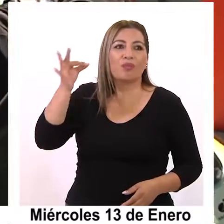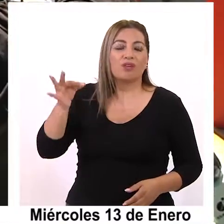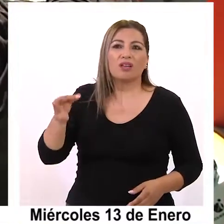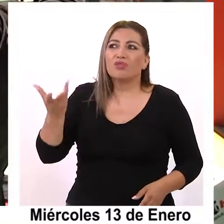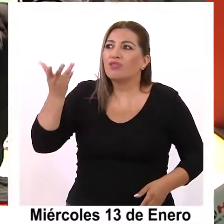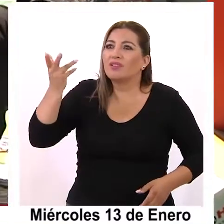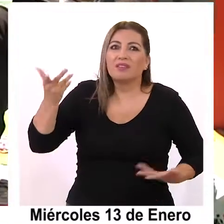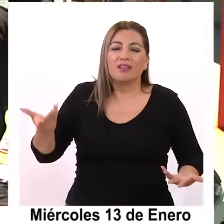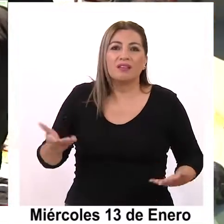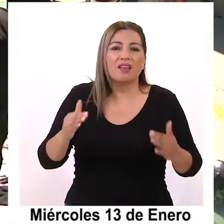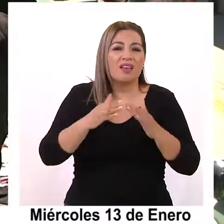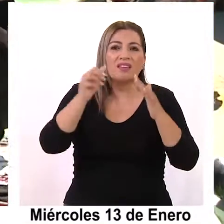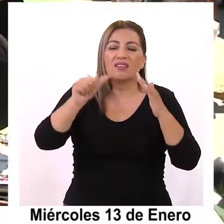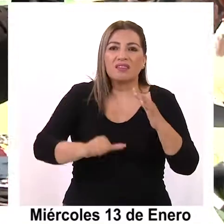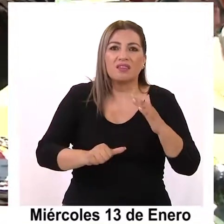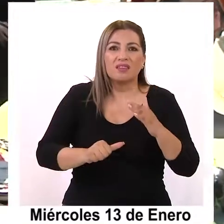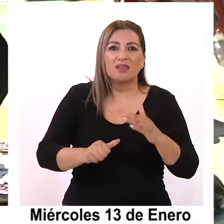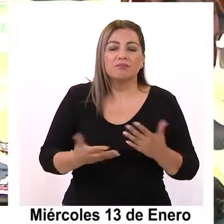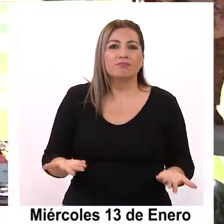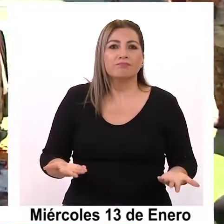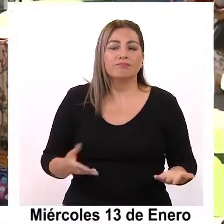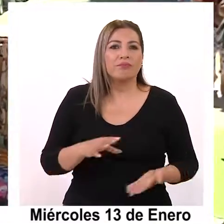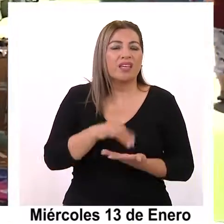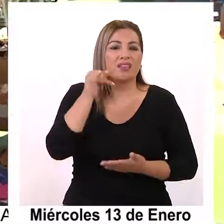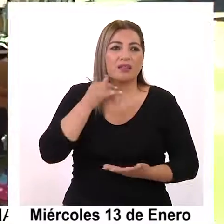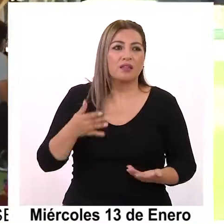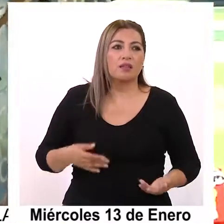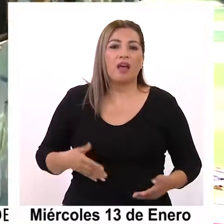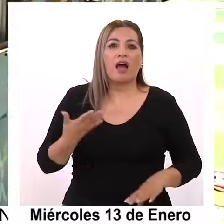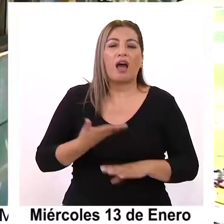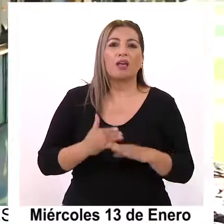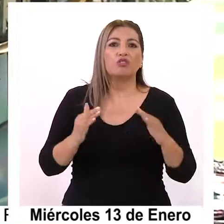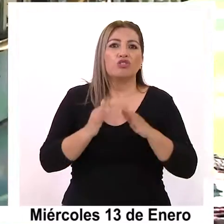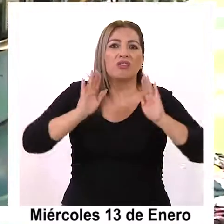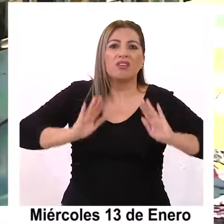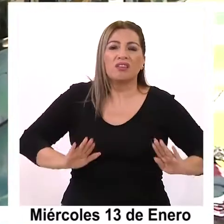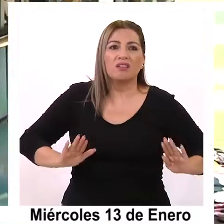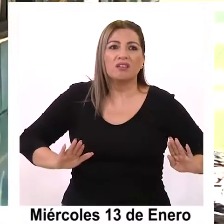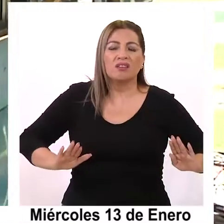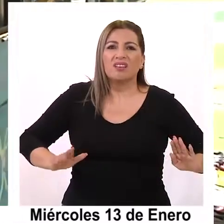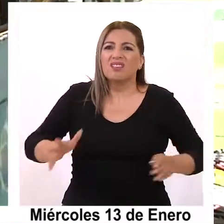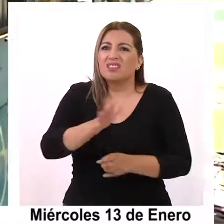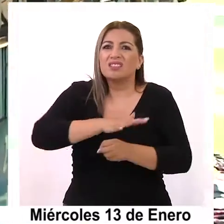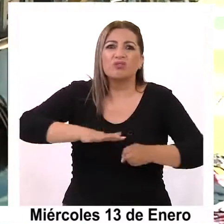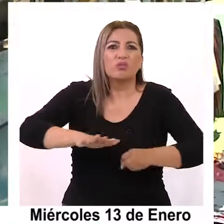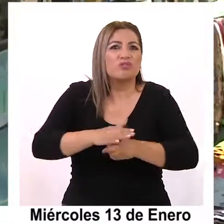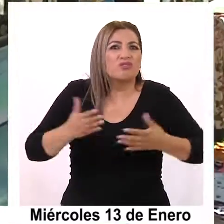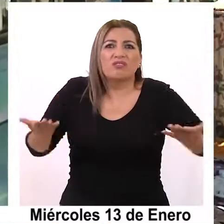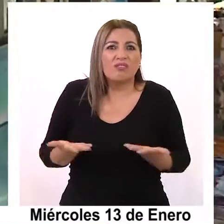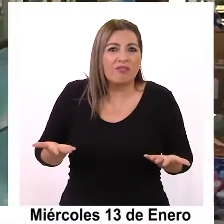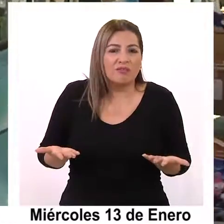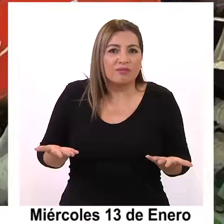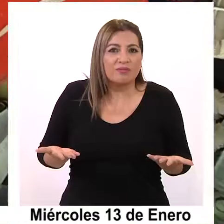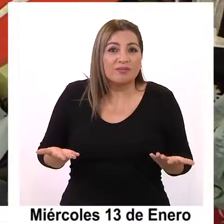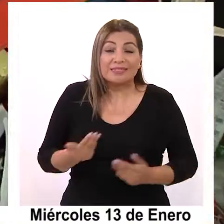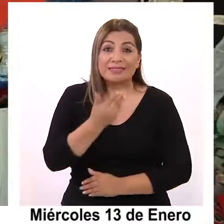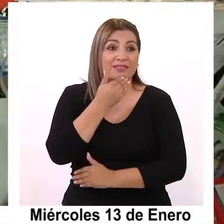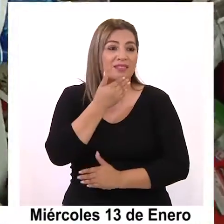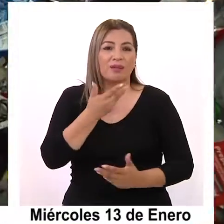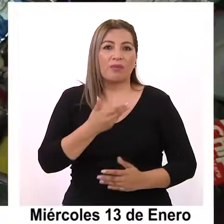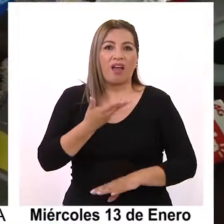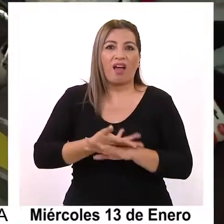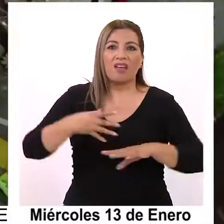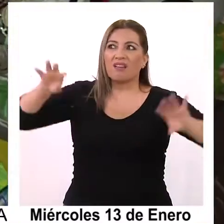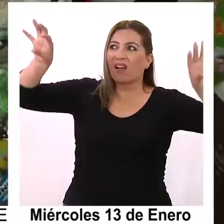comprende que si Quique se encuentra en fase 1 y existe un toque de queda, cómo pueden suceder estas cosas, más teniendo